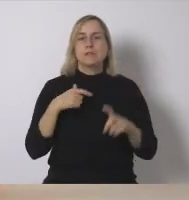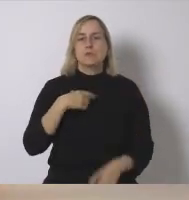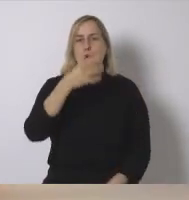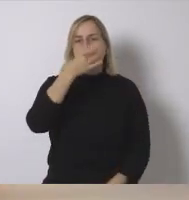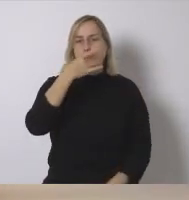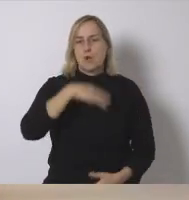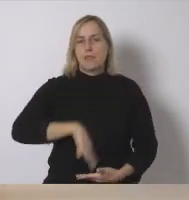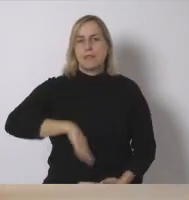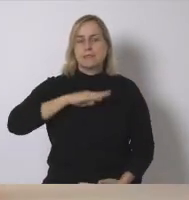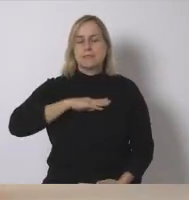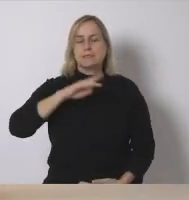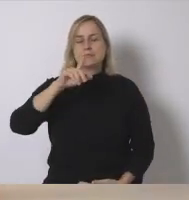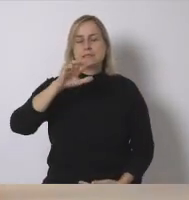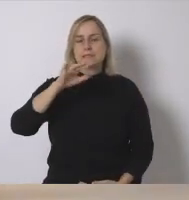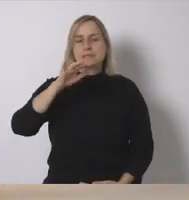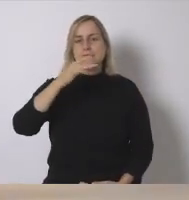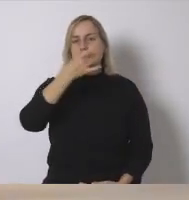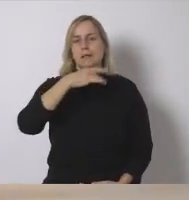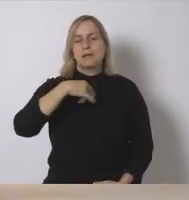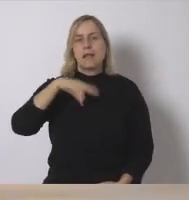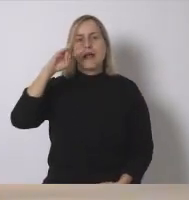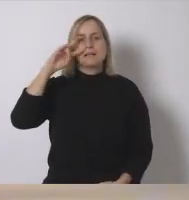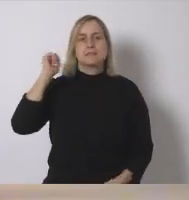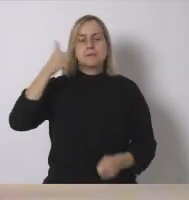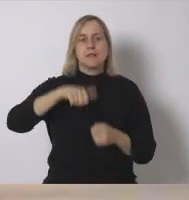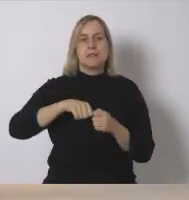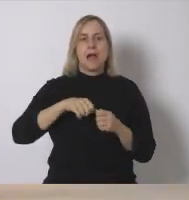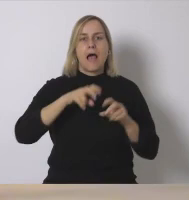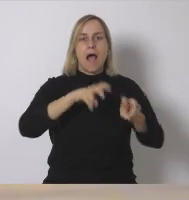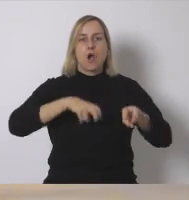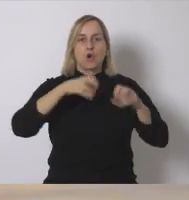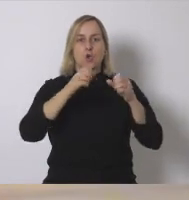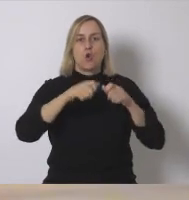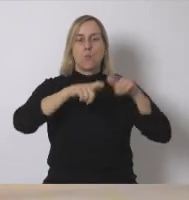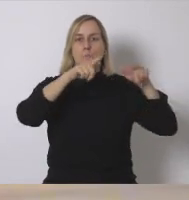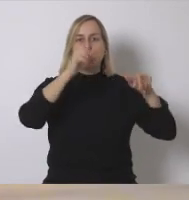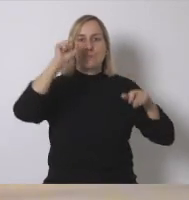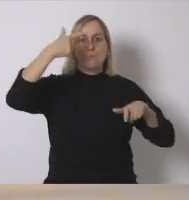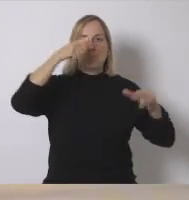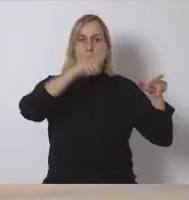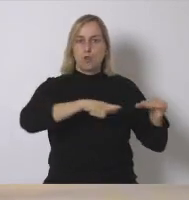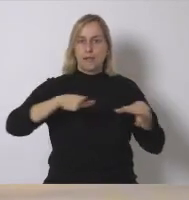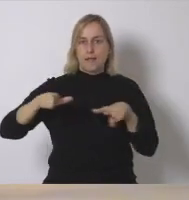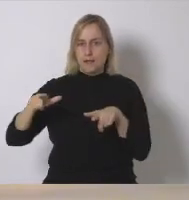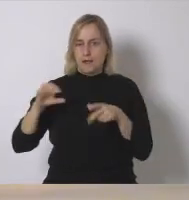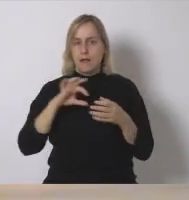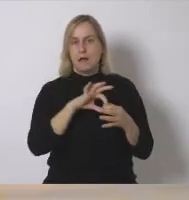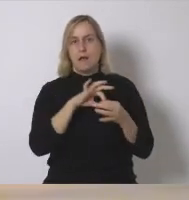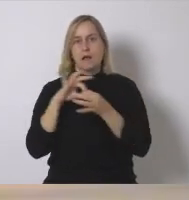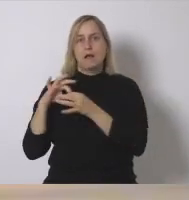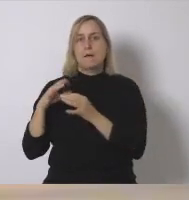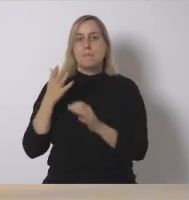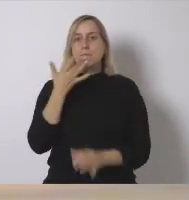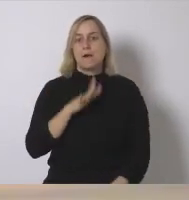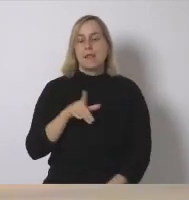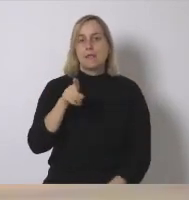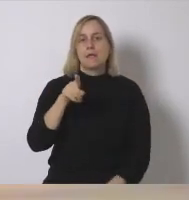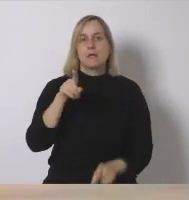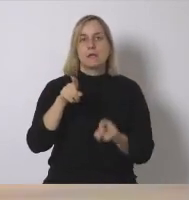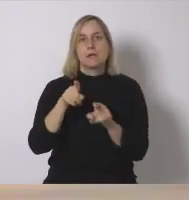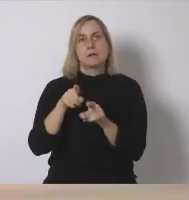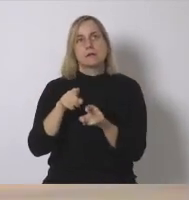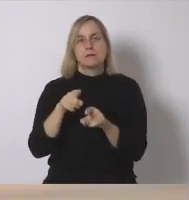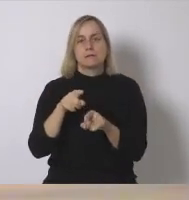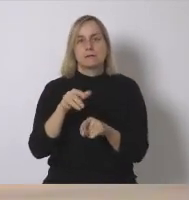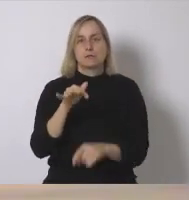experiencias del tema de la agrovoltaica porque parece por lo que he visto que era como aún